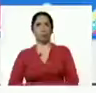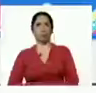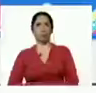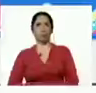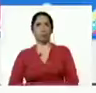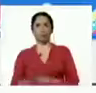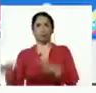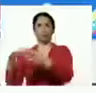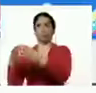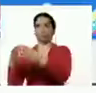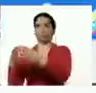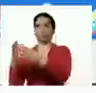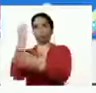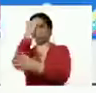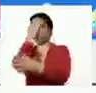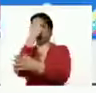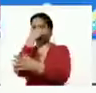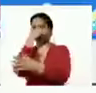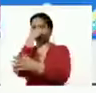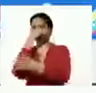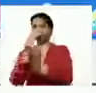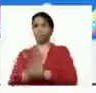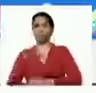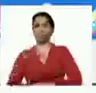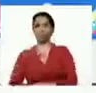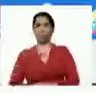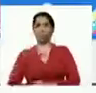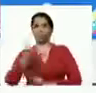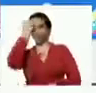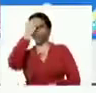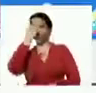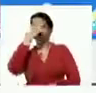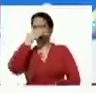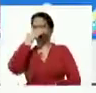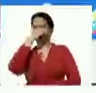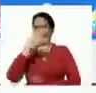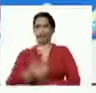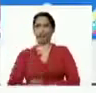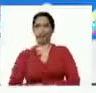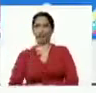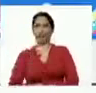¿no? mafiosos con cowboy